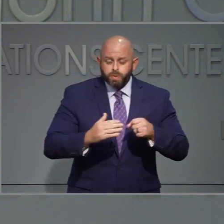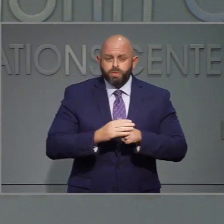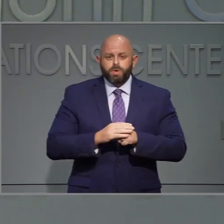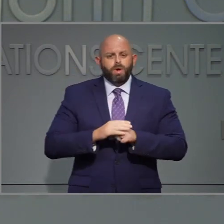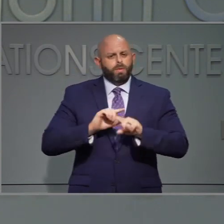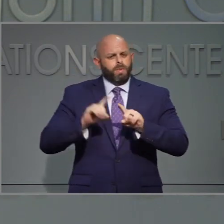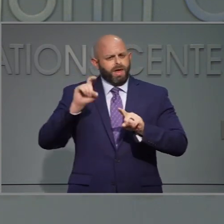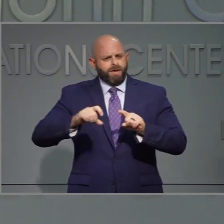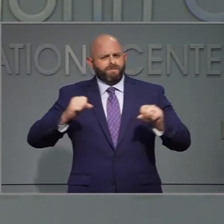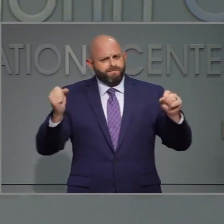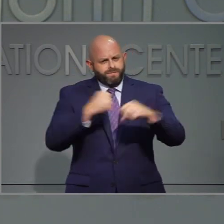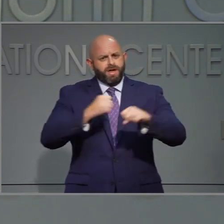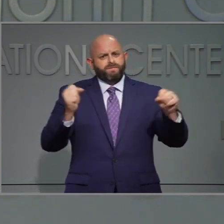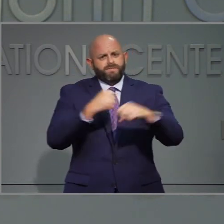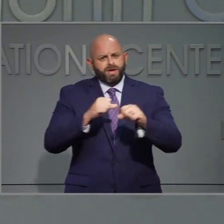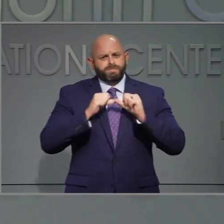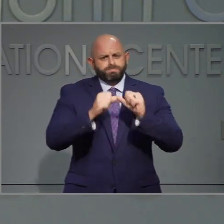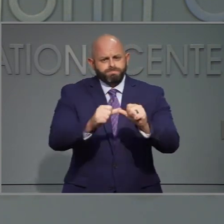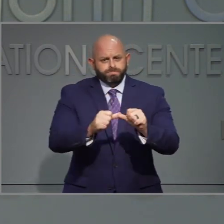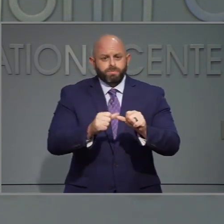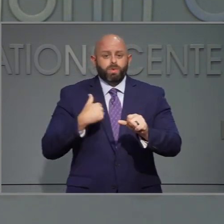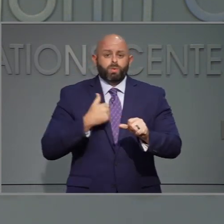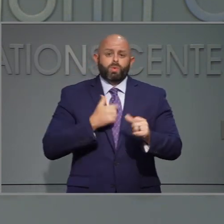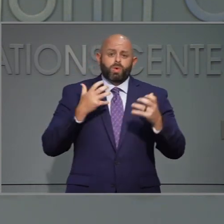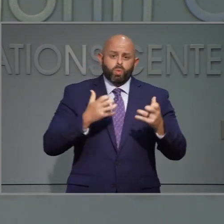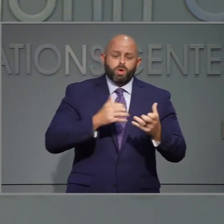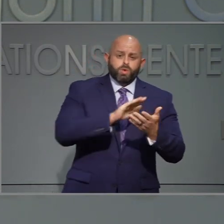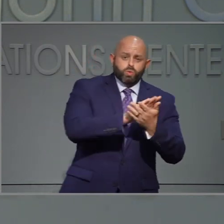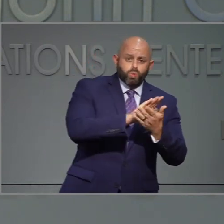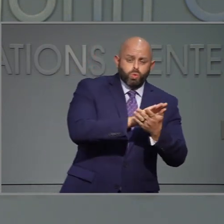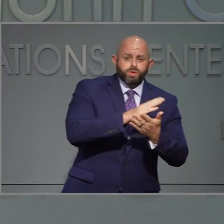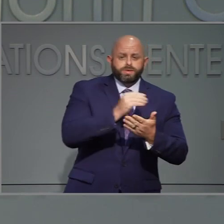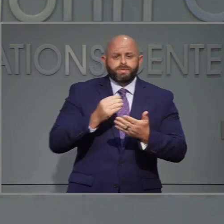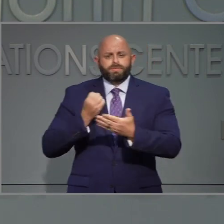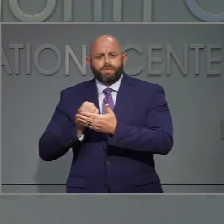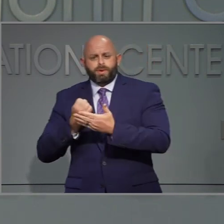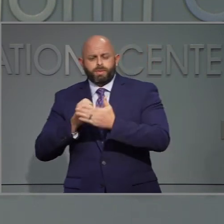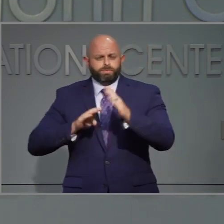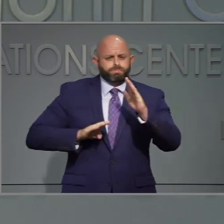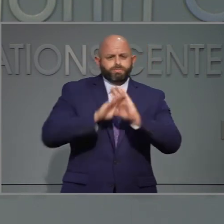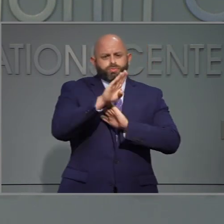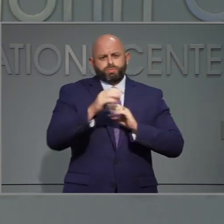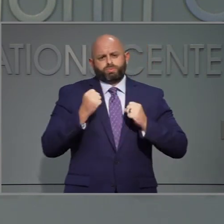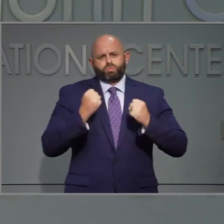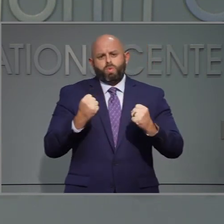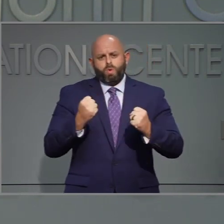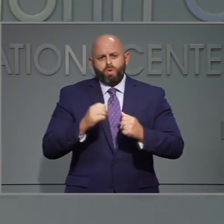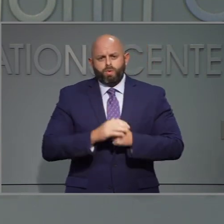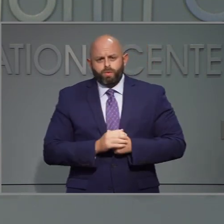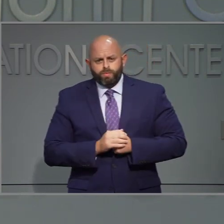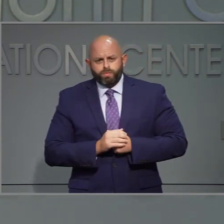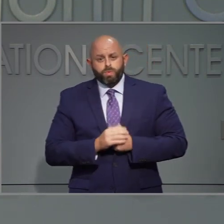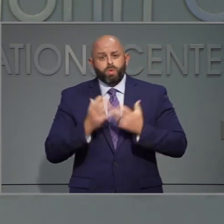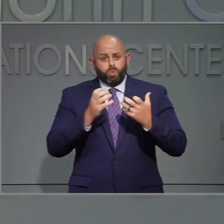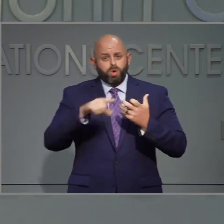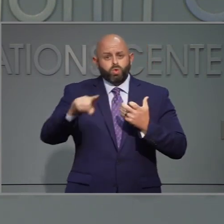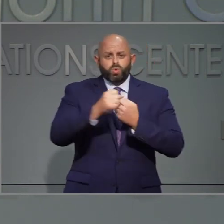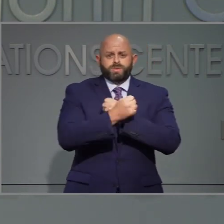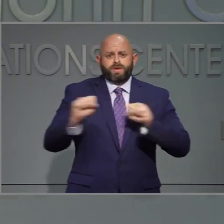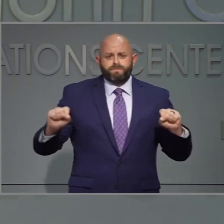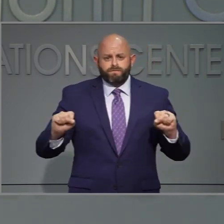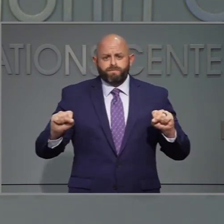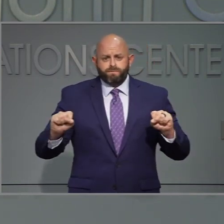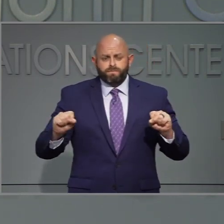batallando para combatir esta enfermedad, que nuestras escuelas estén más fuertes y poder